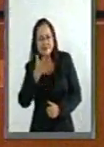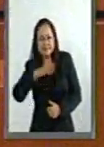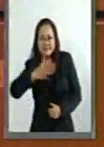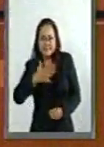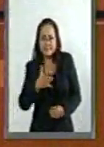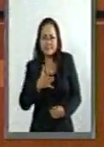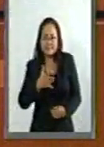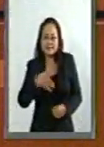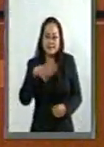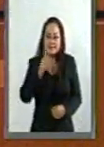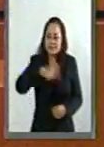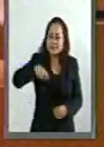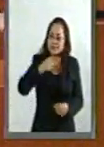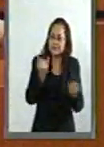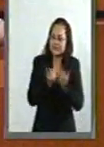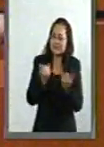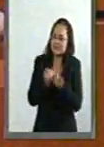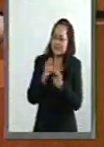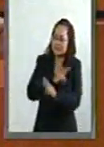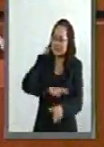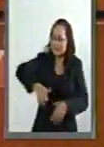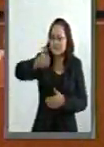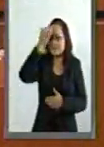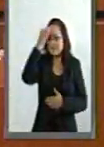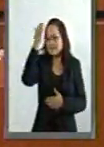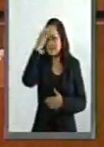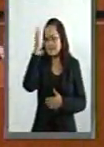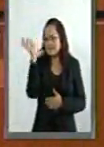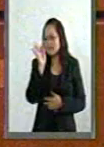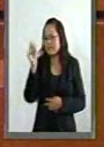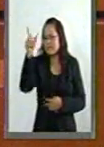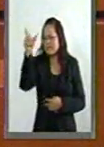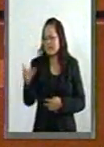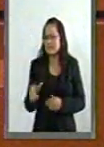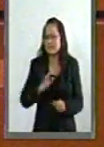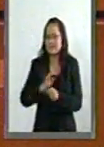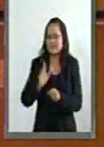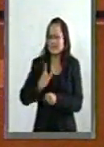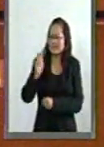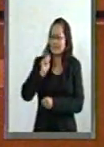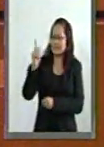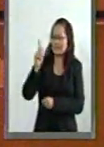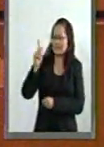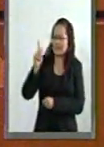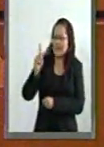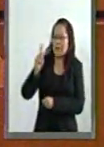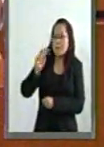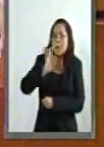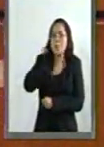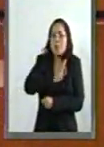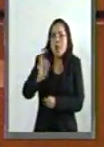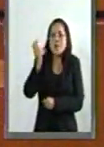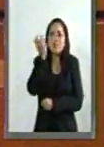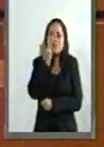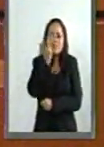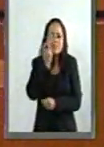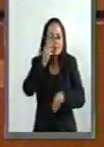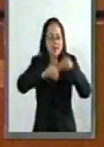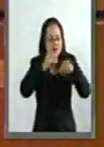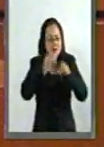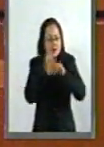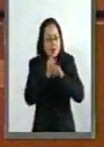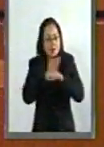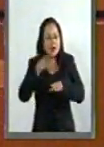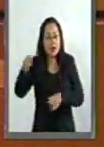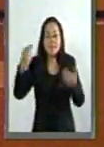Pero todos terminan por reconocer que es experta maquillista y maestra de